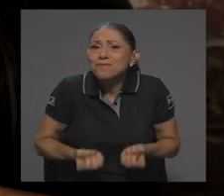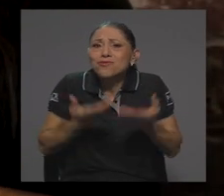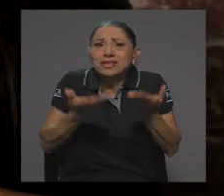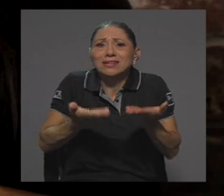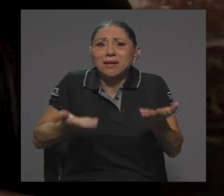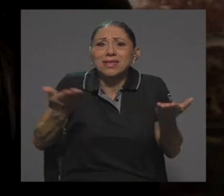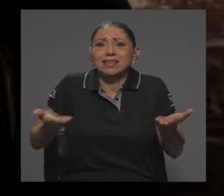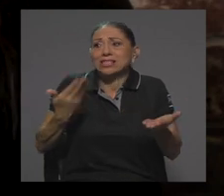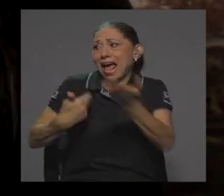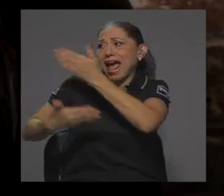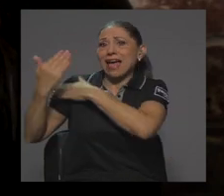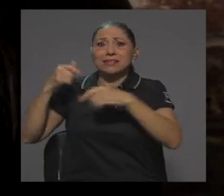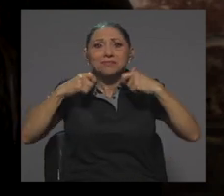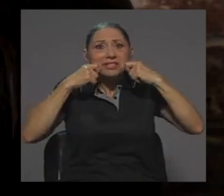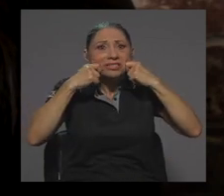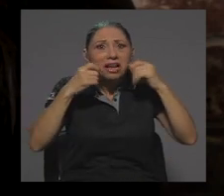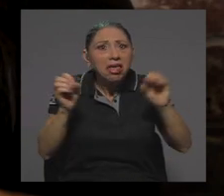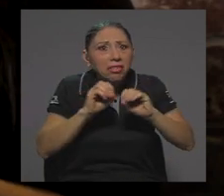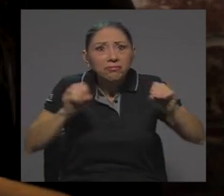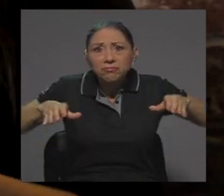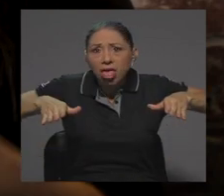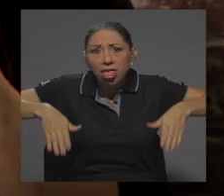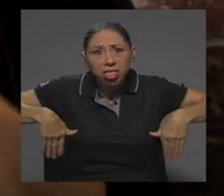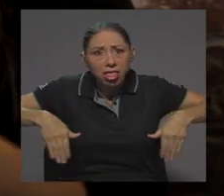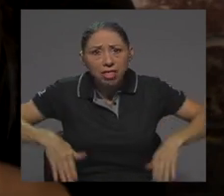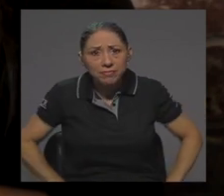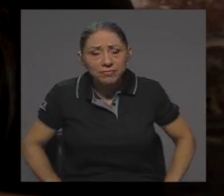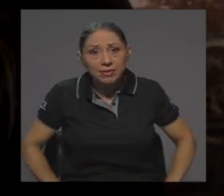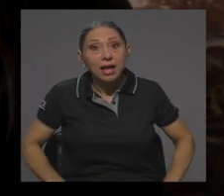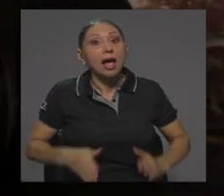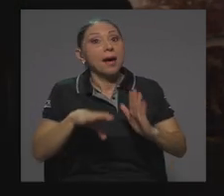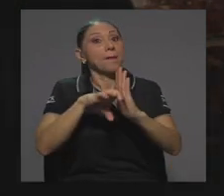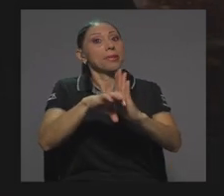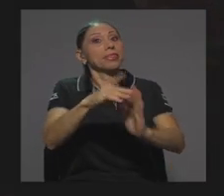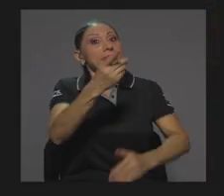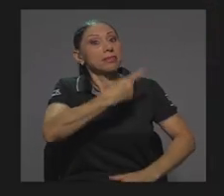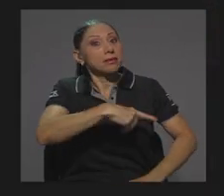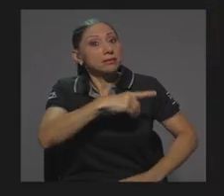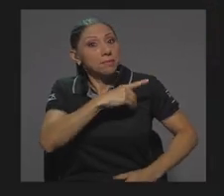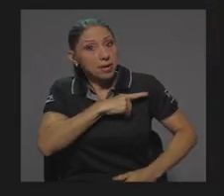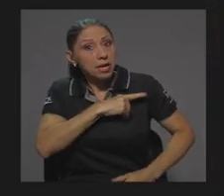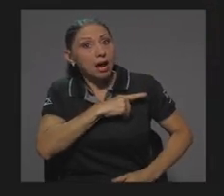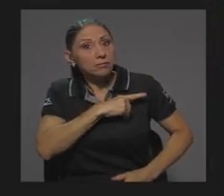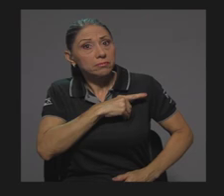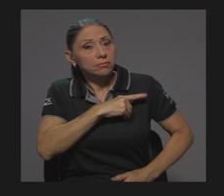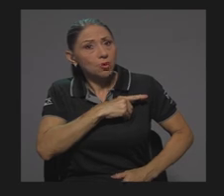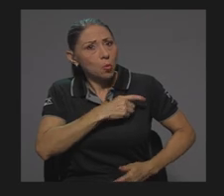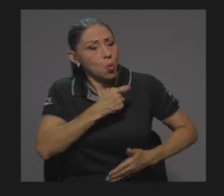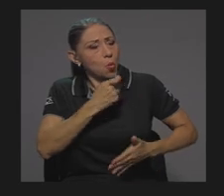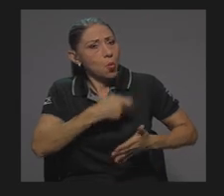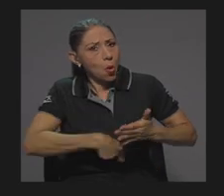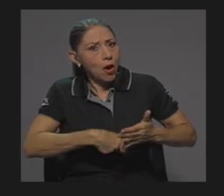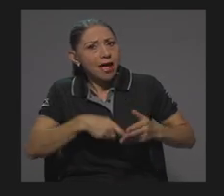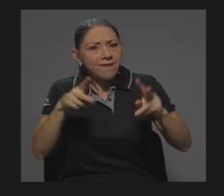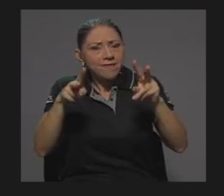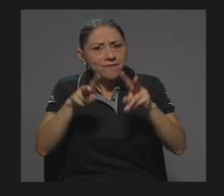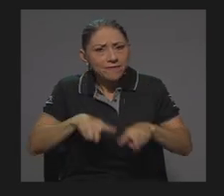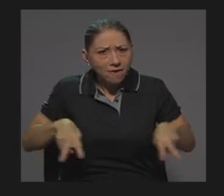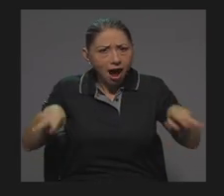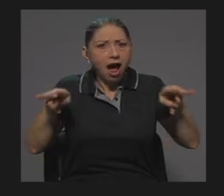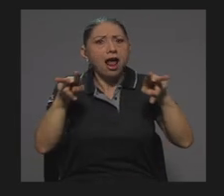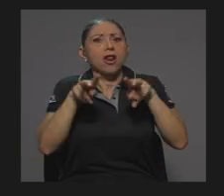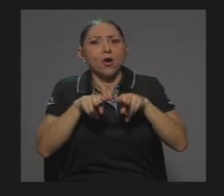que no se tenían en la presencialidad. Herramientas de disciplina, herramientas, digamos, de valores,